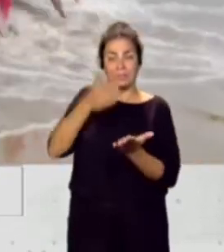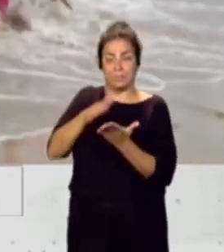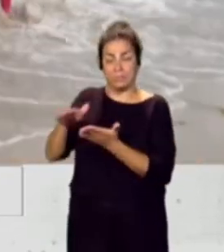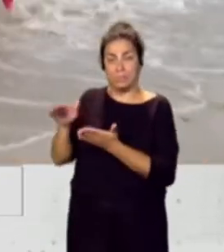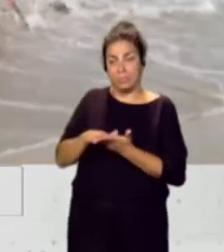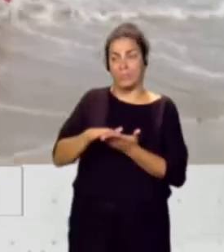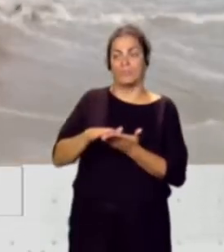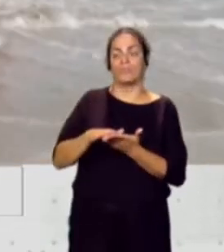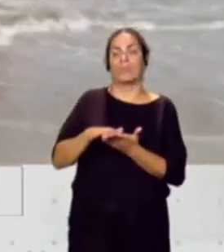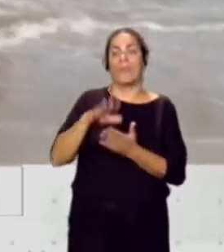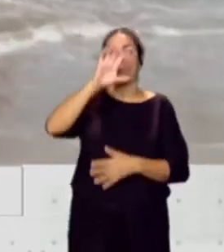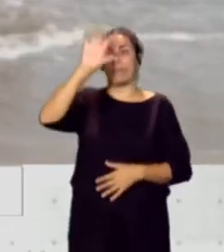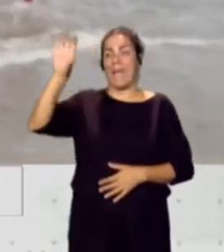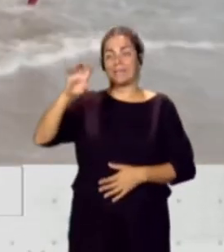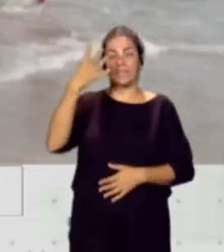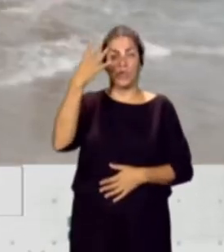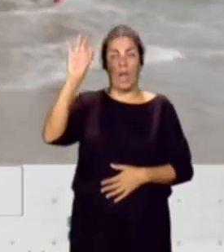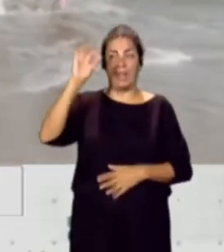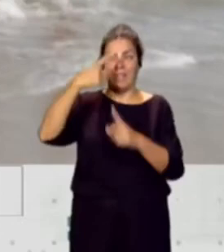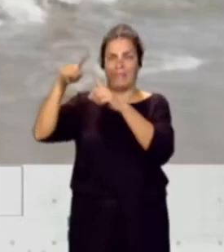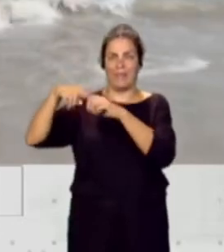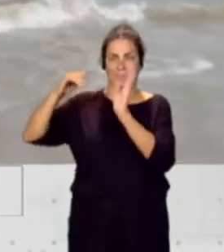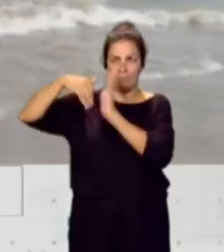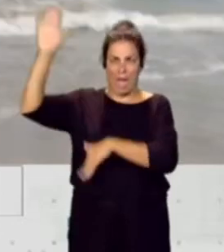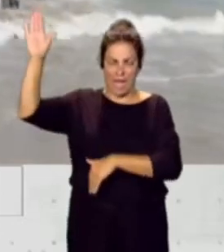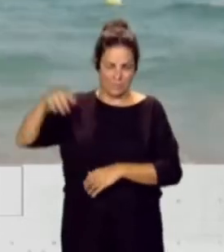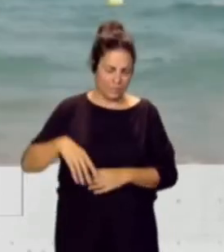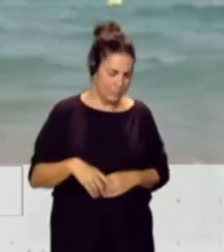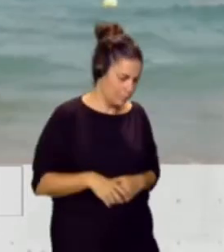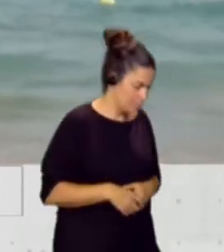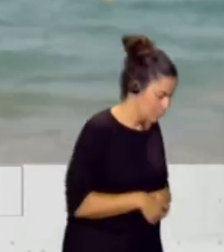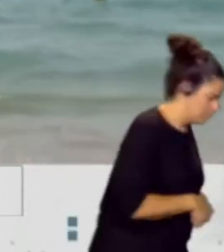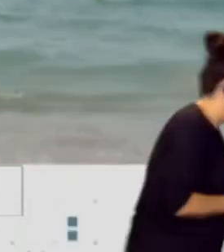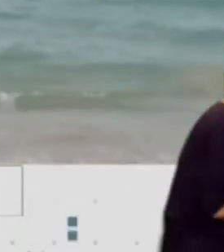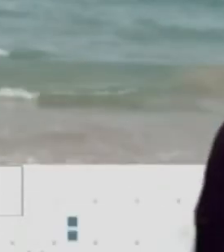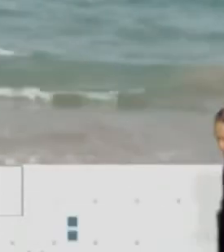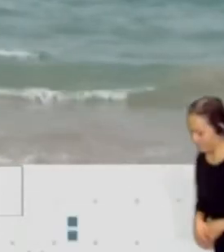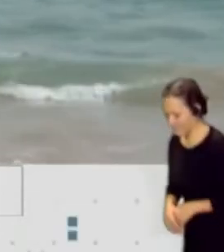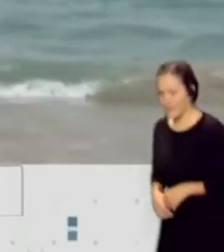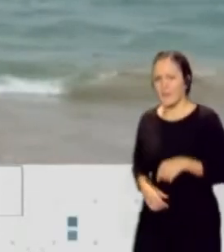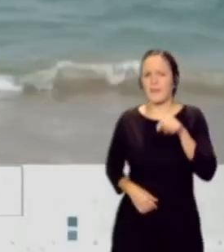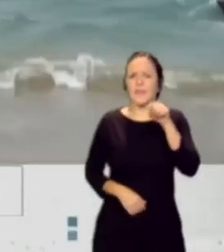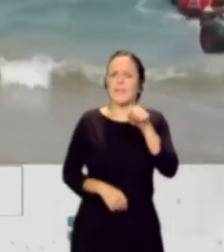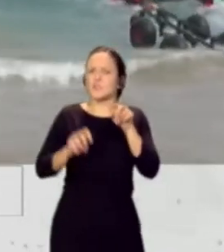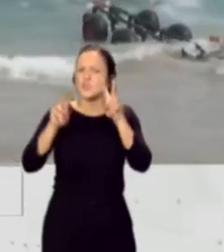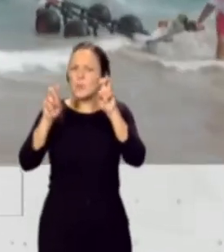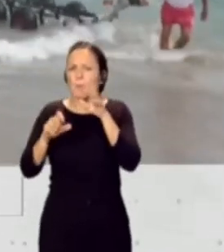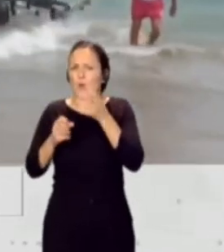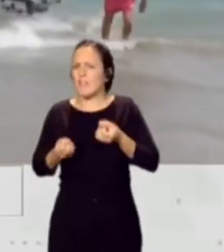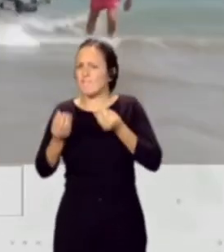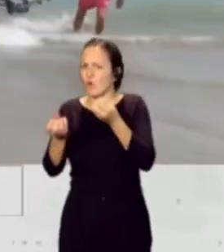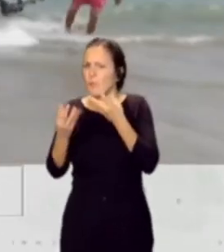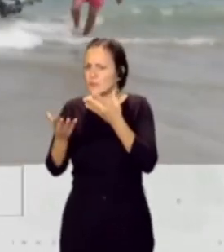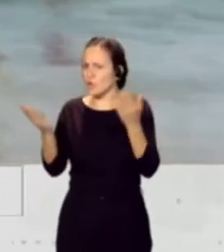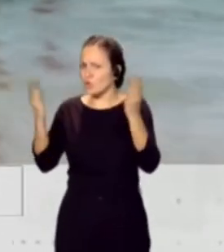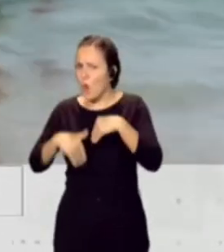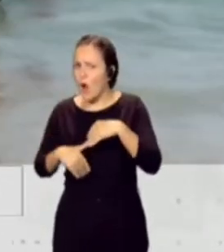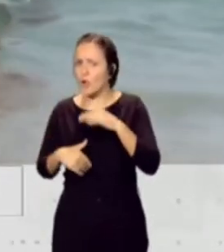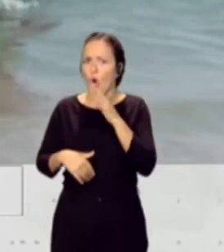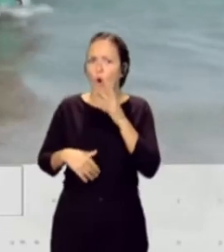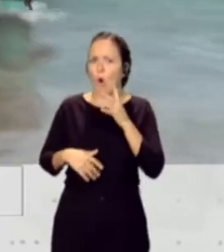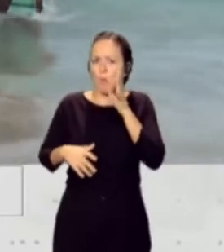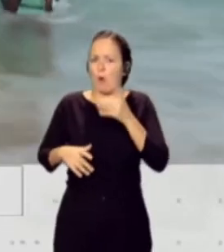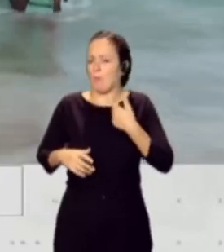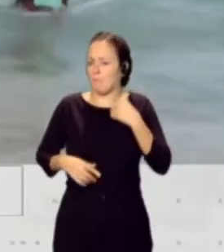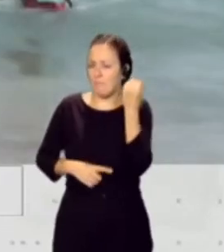40 países diferentes. ¿Es una cuestión de falta de información, de imprudencia o de ambas cosas